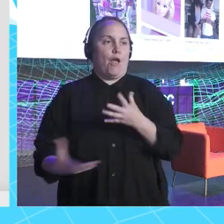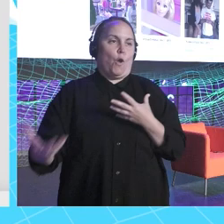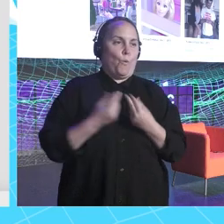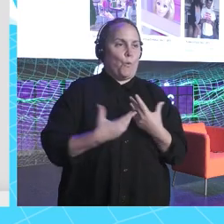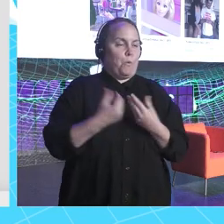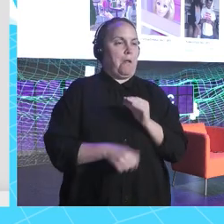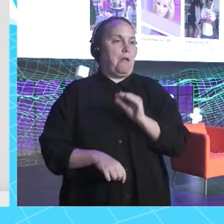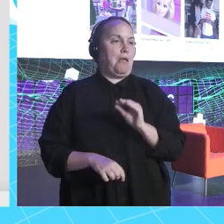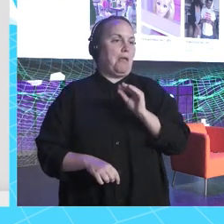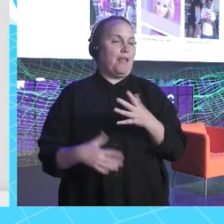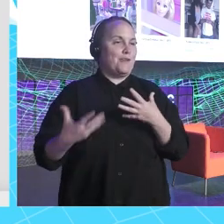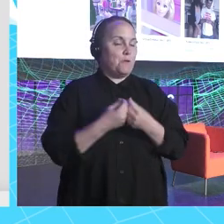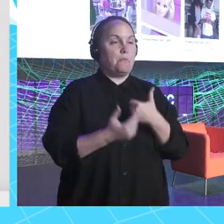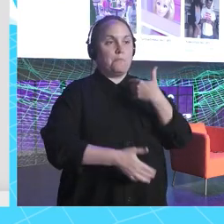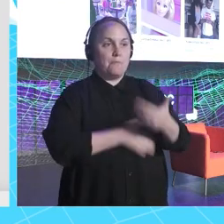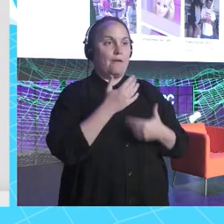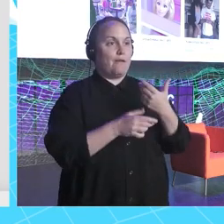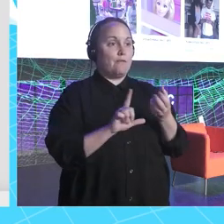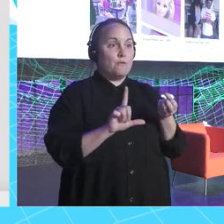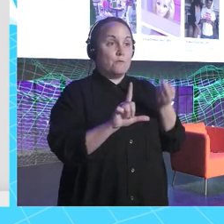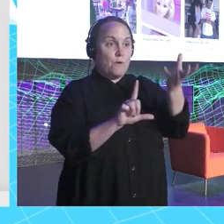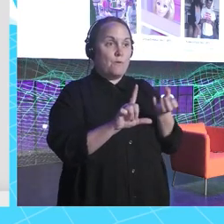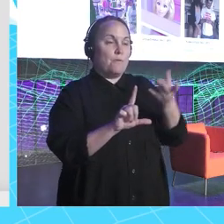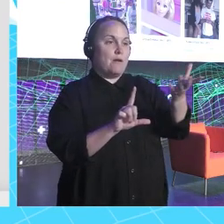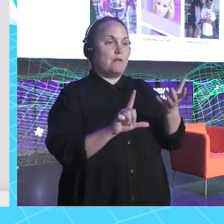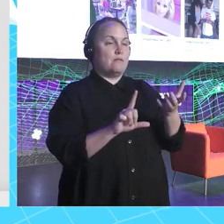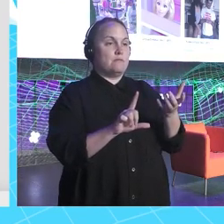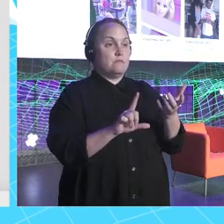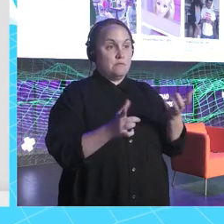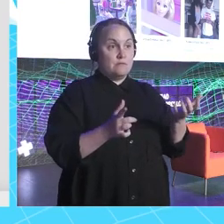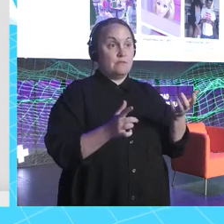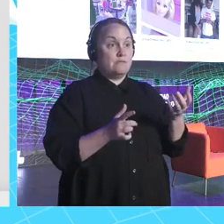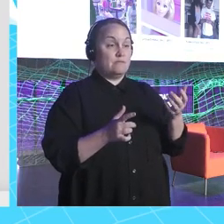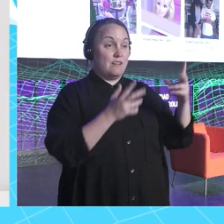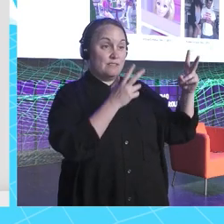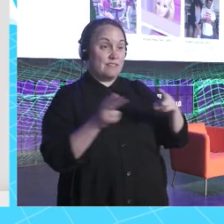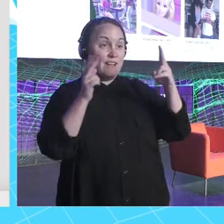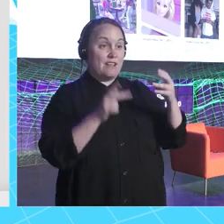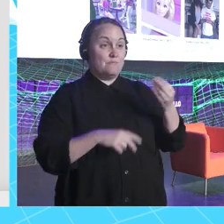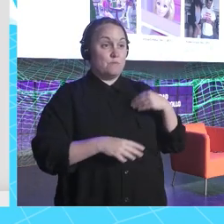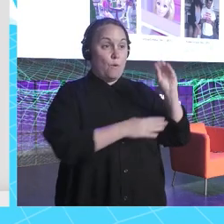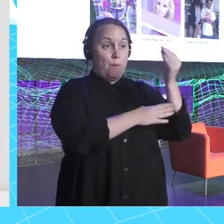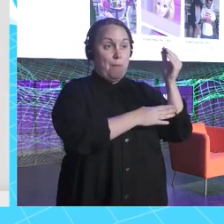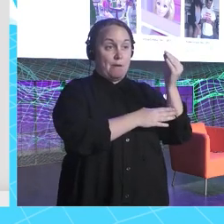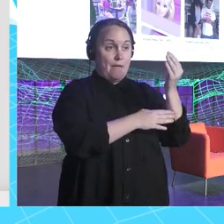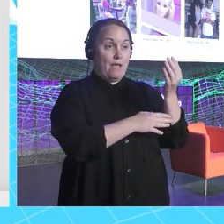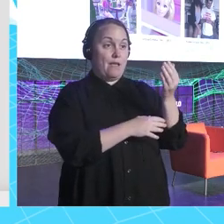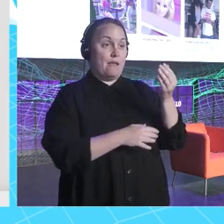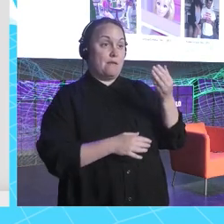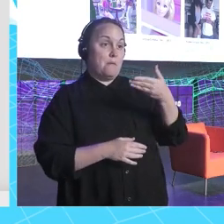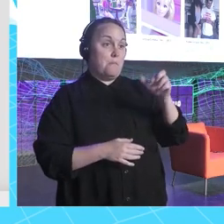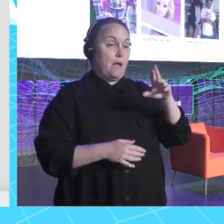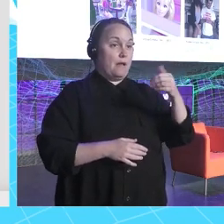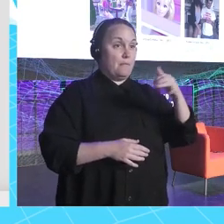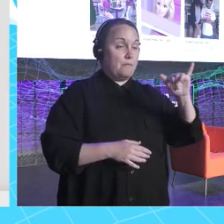que subí varios vídeos haciendo doblajes de las Barbies. Como veis ahí el vídeo de la Barbie. Si alguien lo ha visto alguna